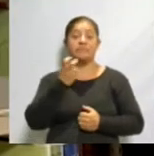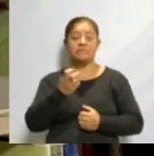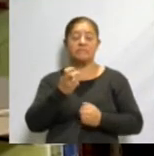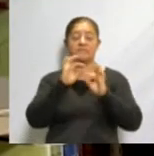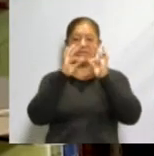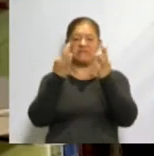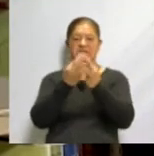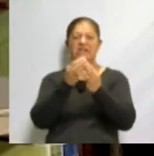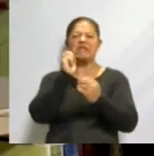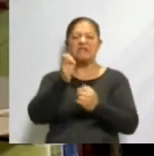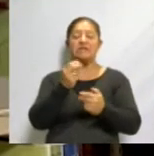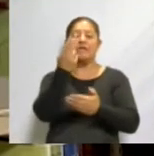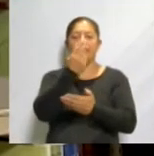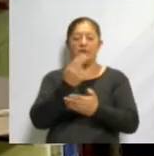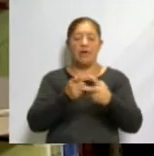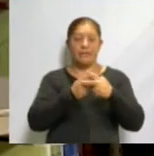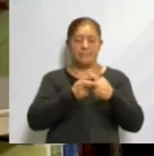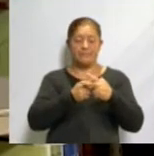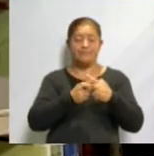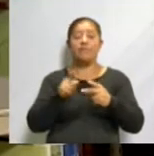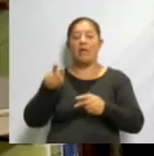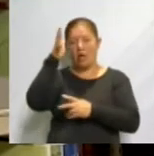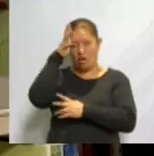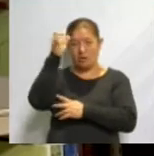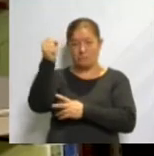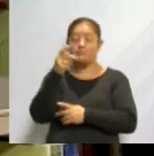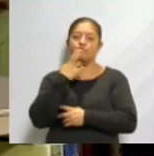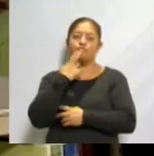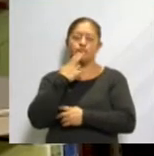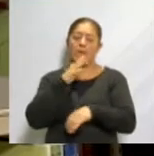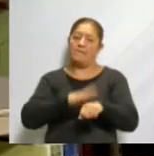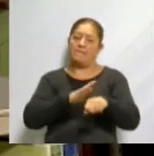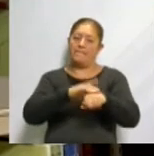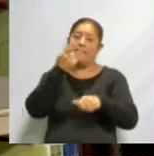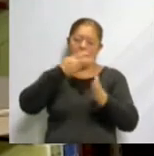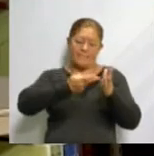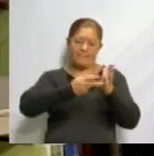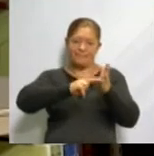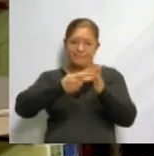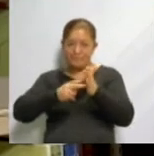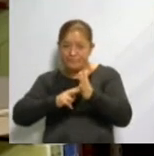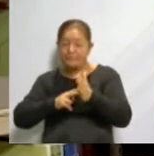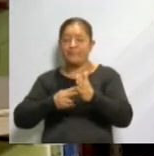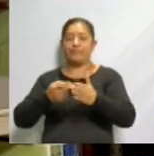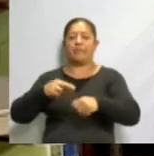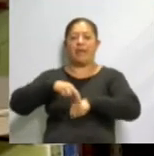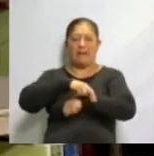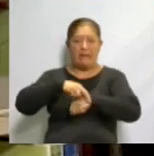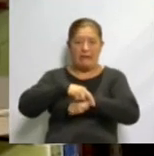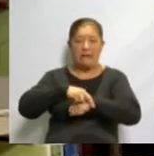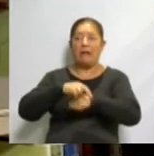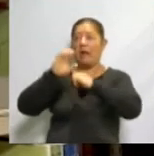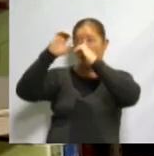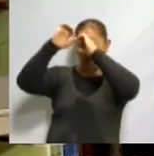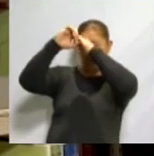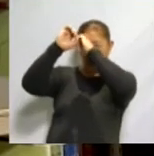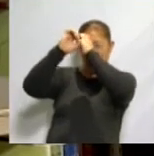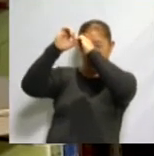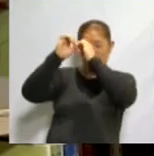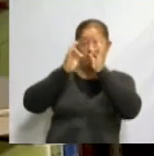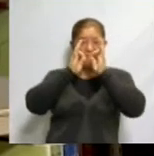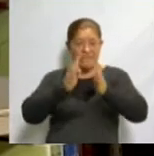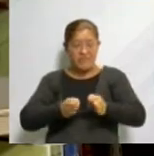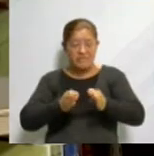como cuerpos geométricos. El concepto de geometría es de gran utilidad para la arquitectura, la ingeniería, la astronomía, física,